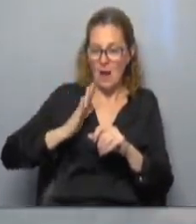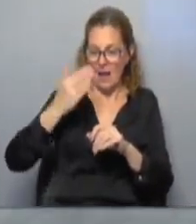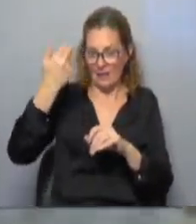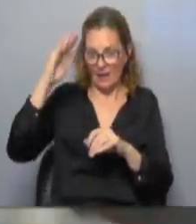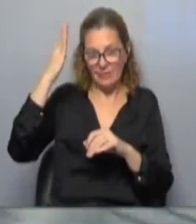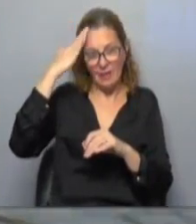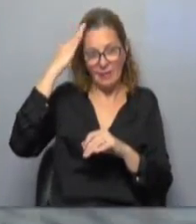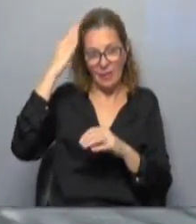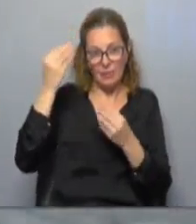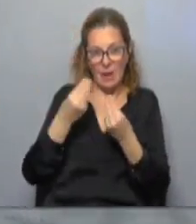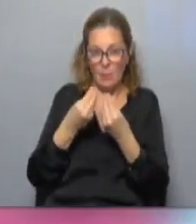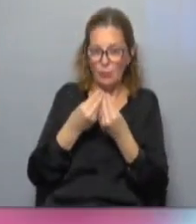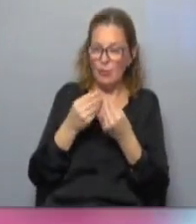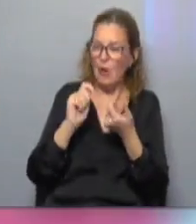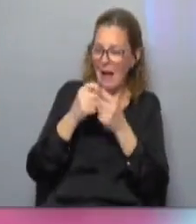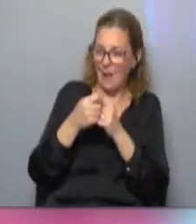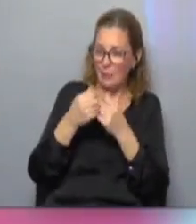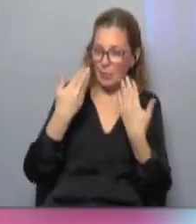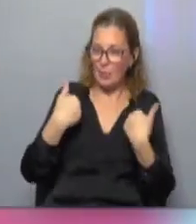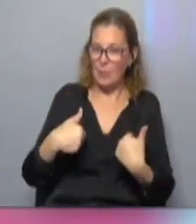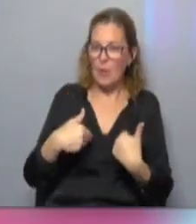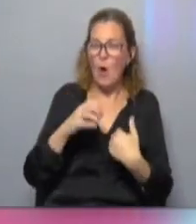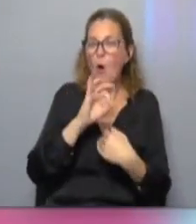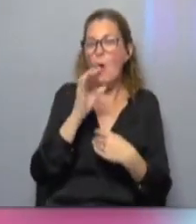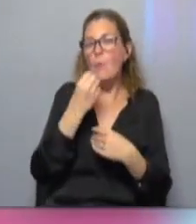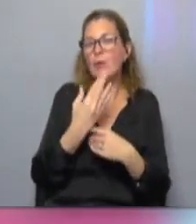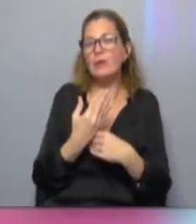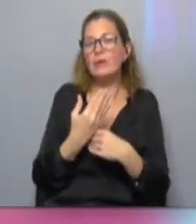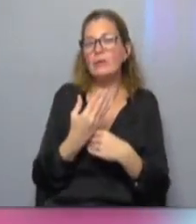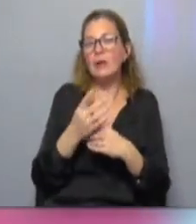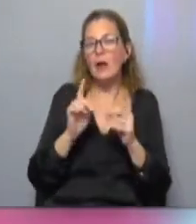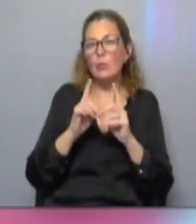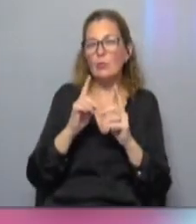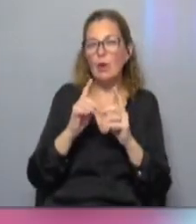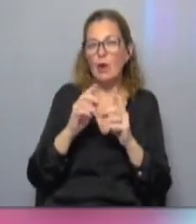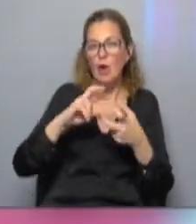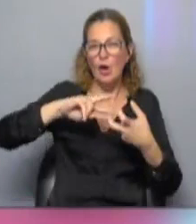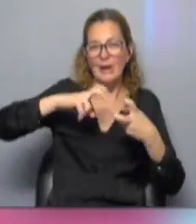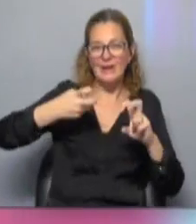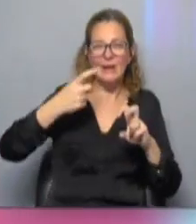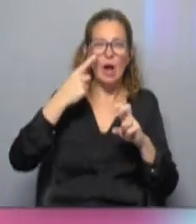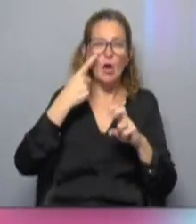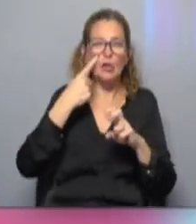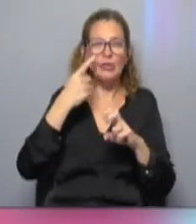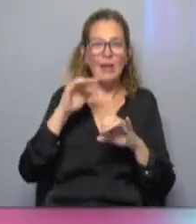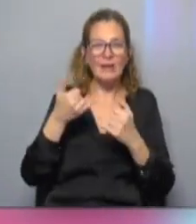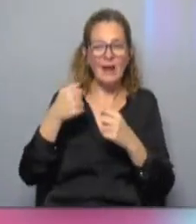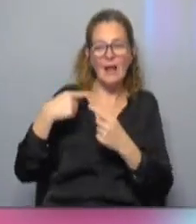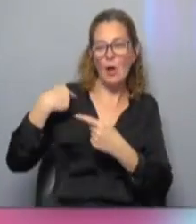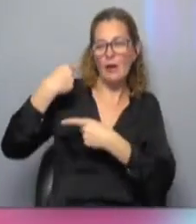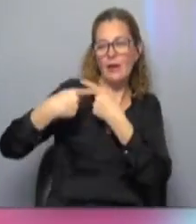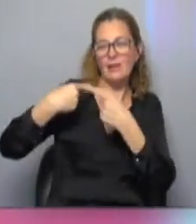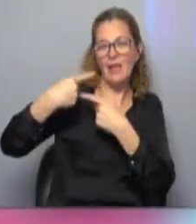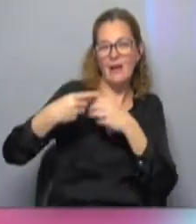que tienen muchas anomalías esos embriones o porque tienen anomalías genéticas conocidas que ya son hereditarias